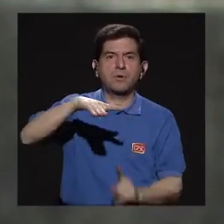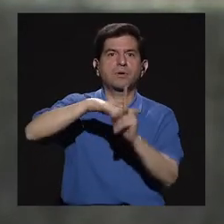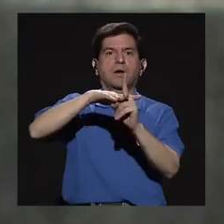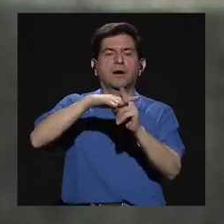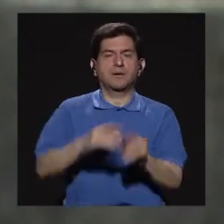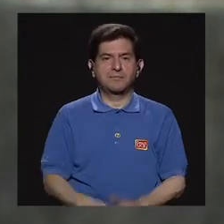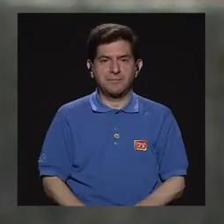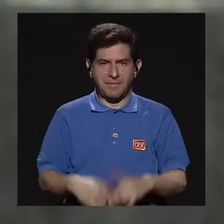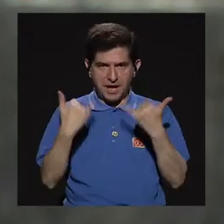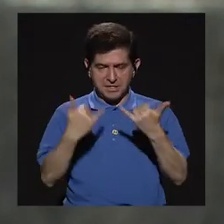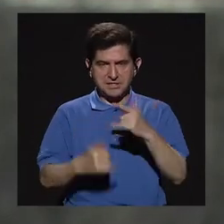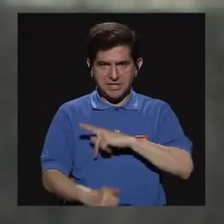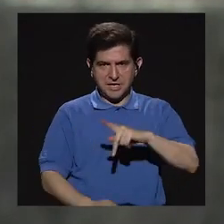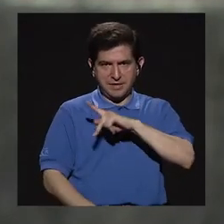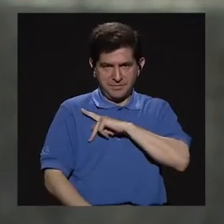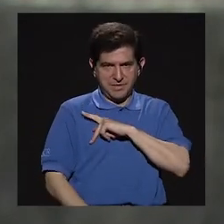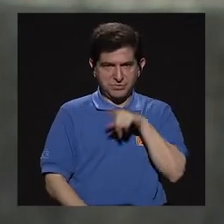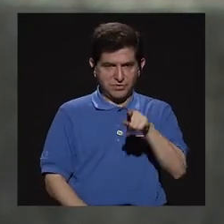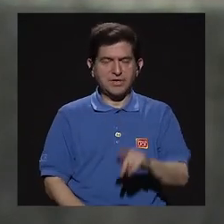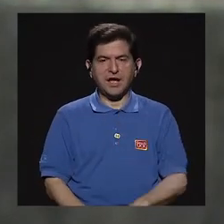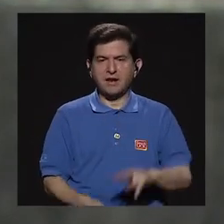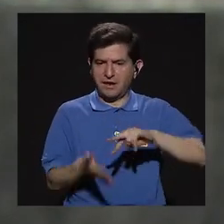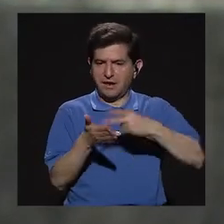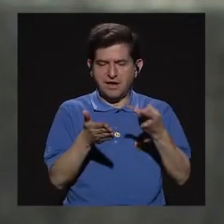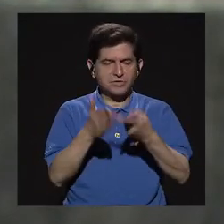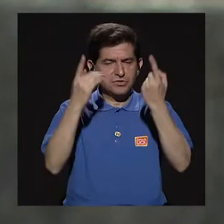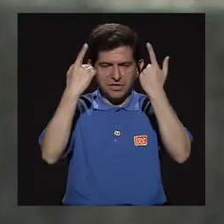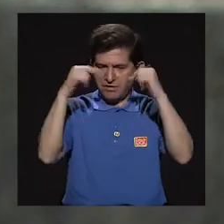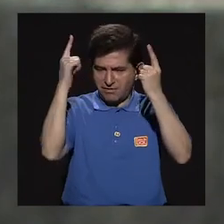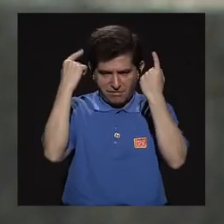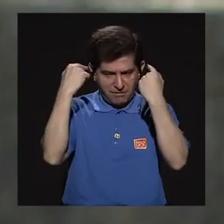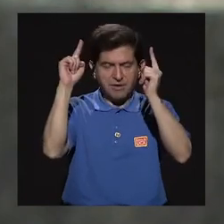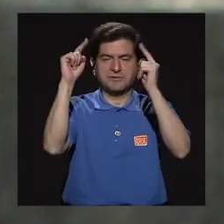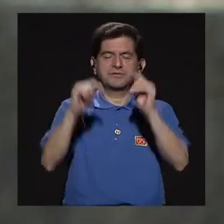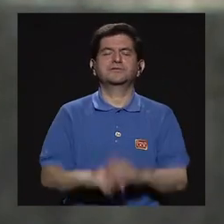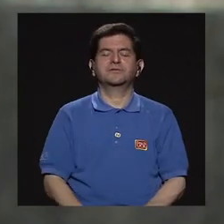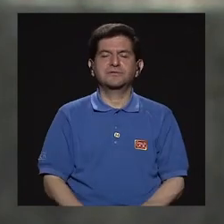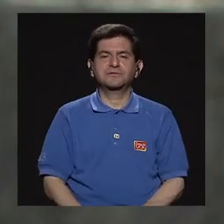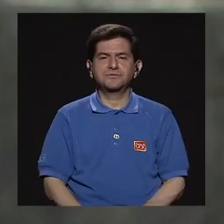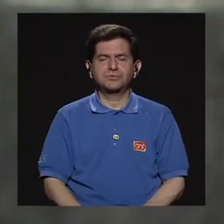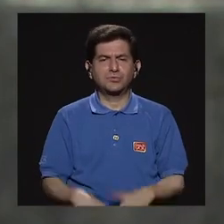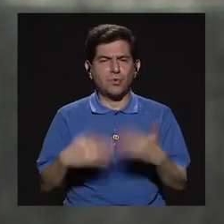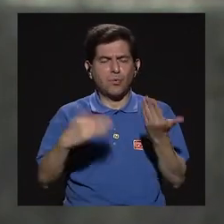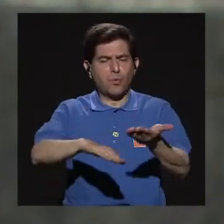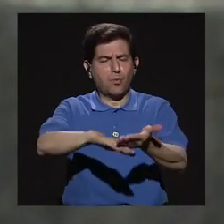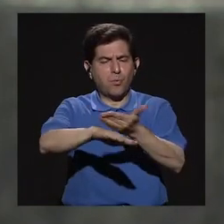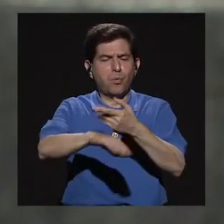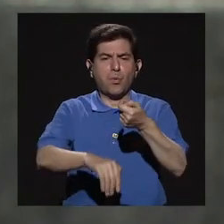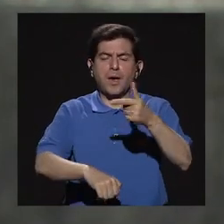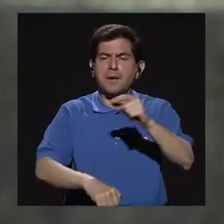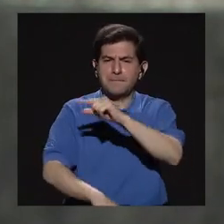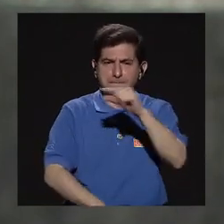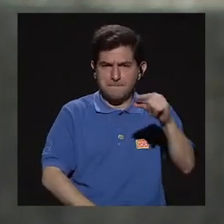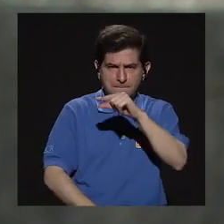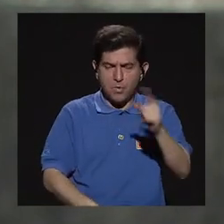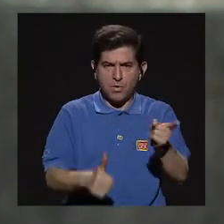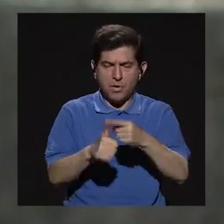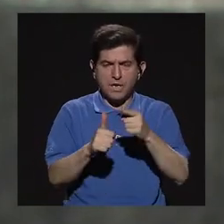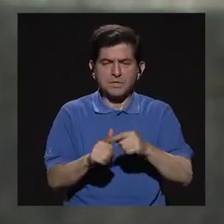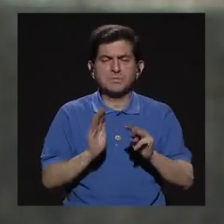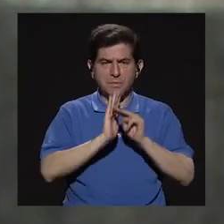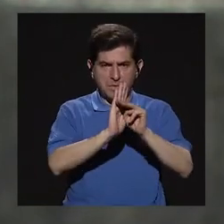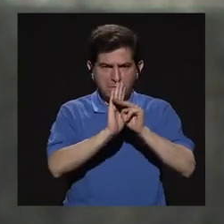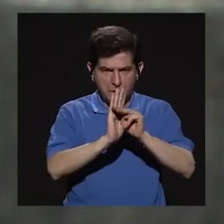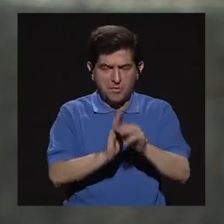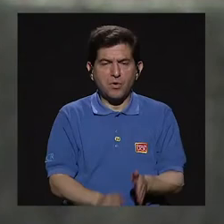mí eso, digamos, solo a nivel personal es fantástico el resultado, muchísimo el crecimiento. En pocas semanas, en el primer módulo,